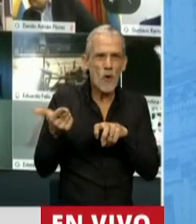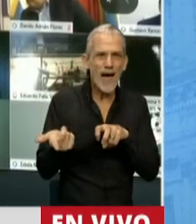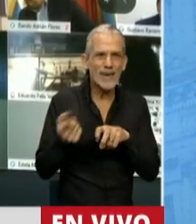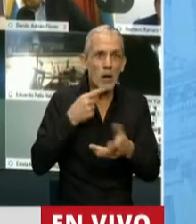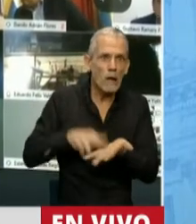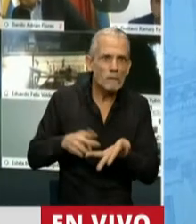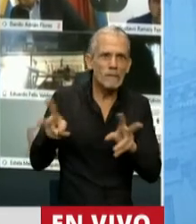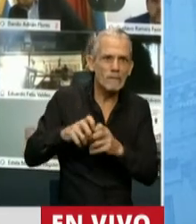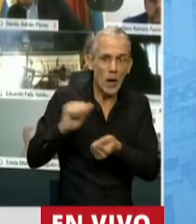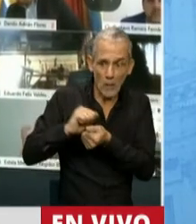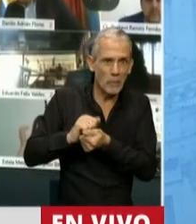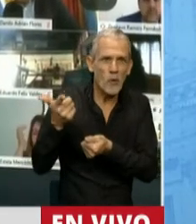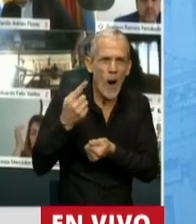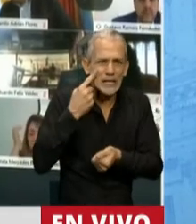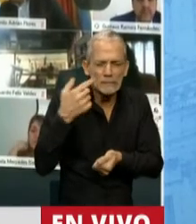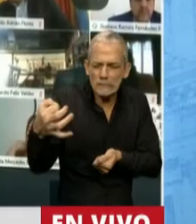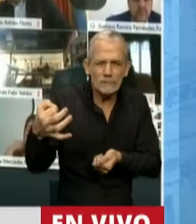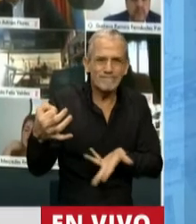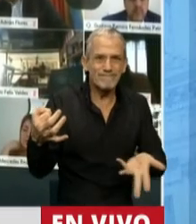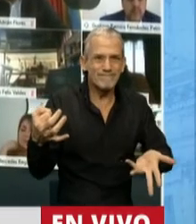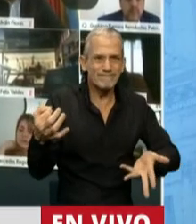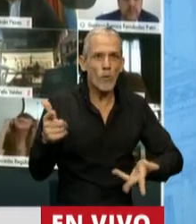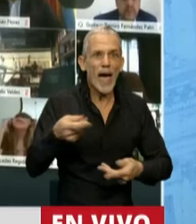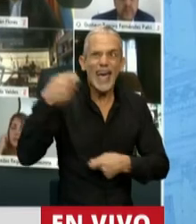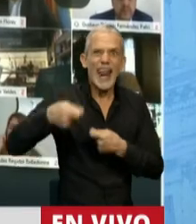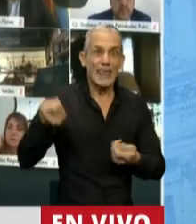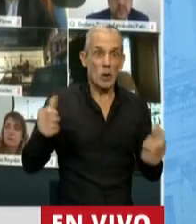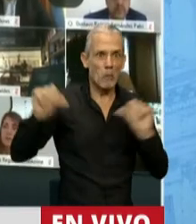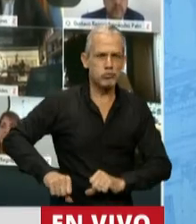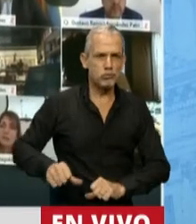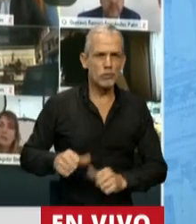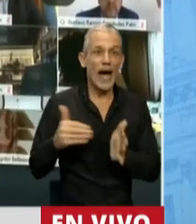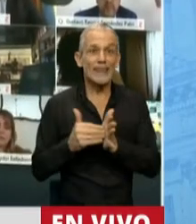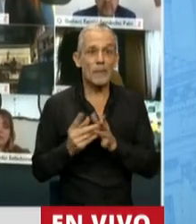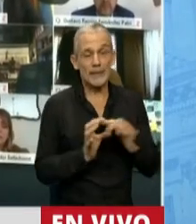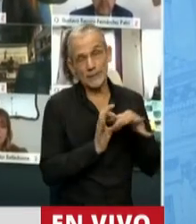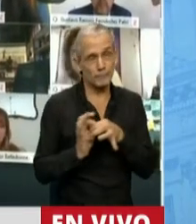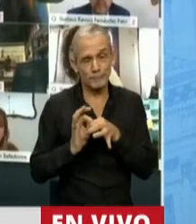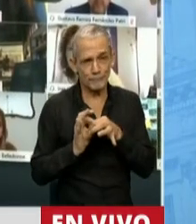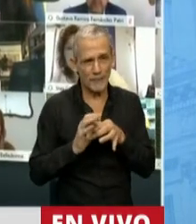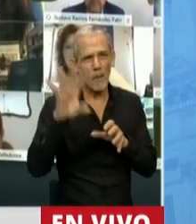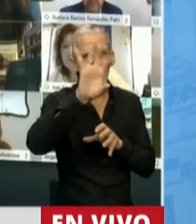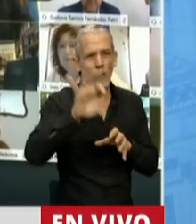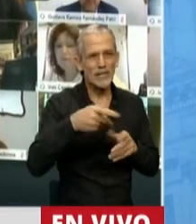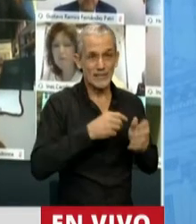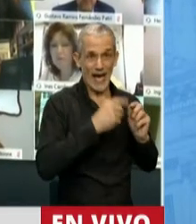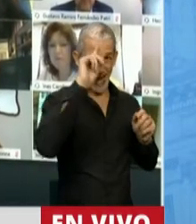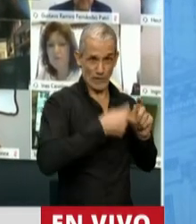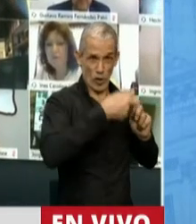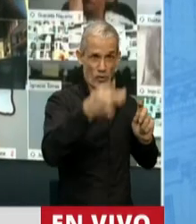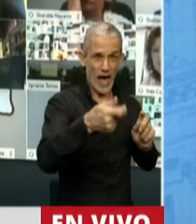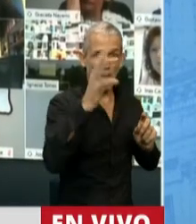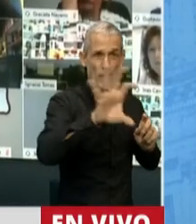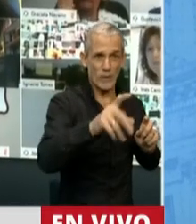no tienen la posibilidad de emisión monetaria, no tienen la posibilidad de acceder a un crédito, solo depende de las coparticipaciones provinciales. Y las